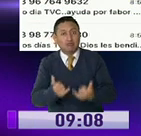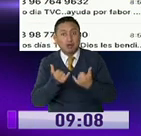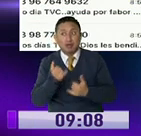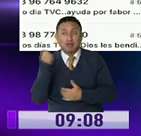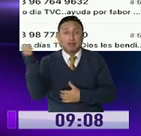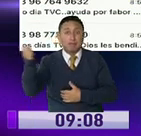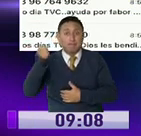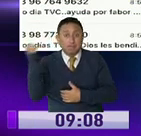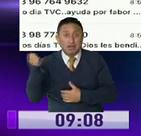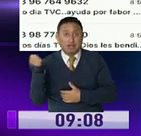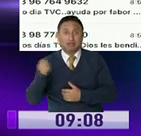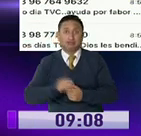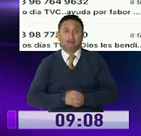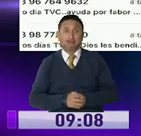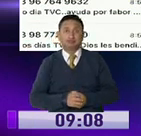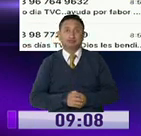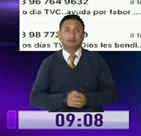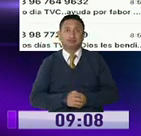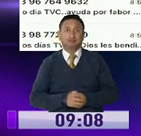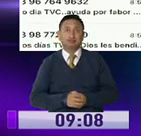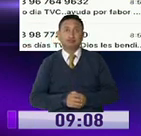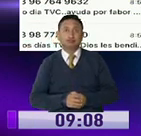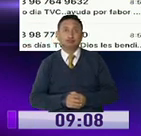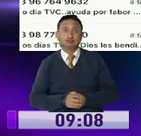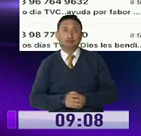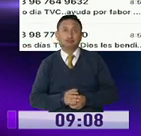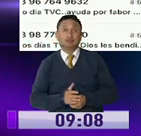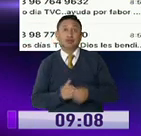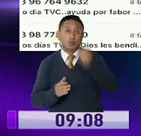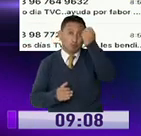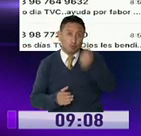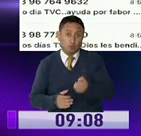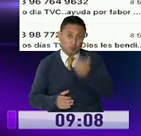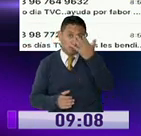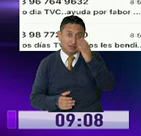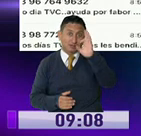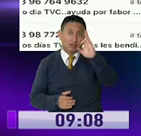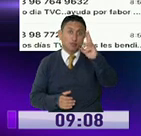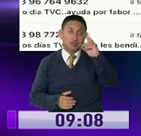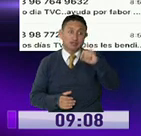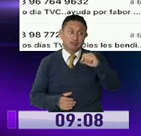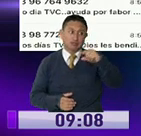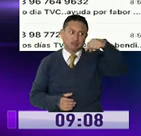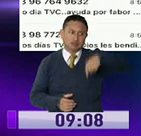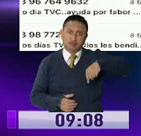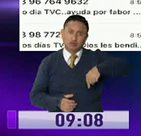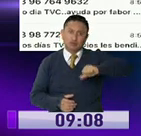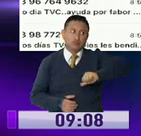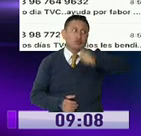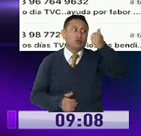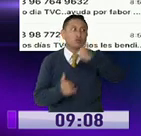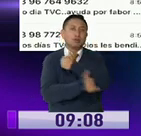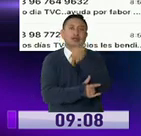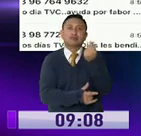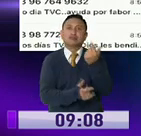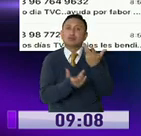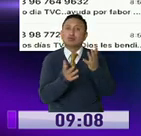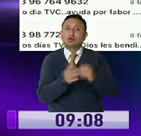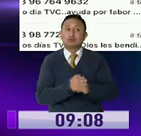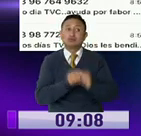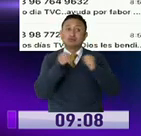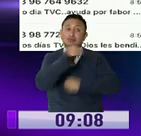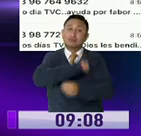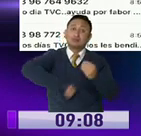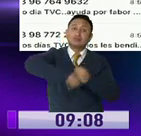emergencia. Buenos días, vecinos de TBC, ¿cómo pueden hacer las personas que no somos de aquí y no tenemos recursos económicos y queremos